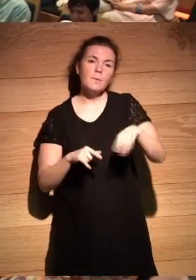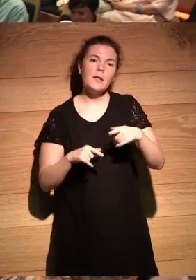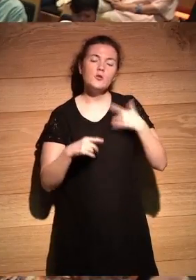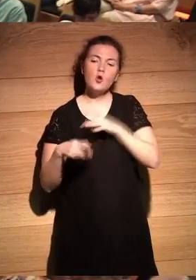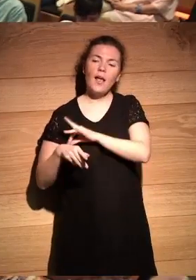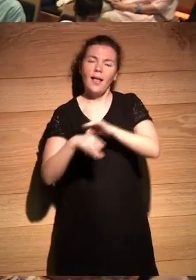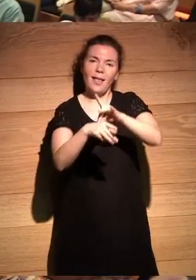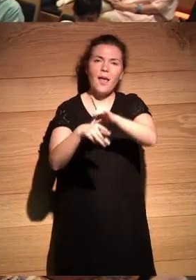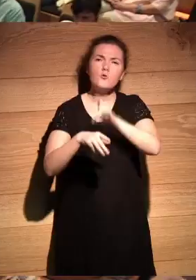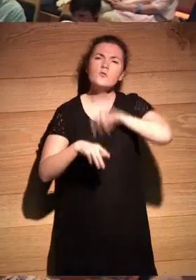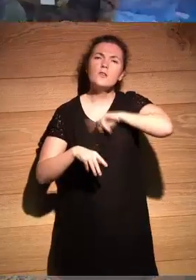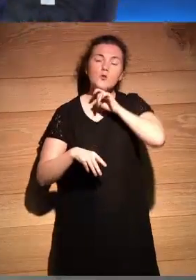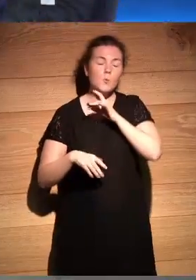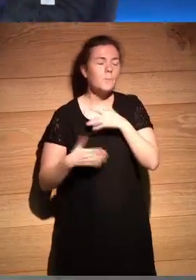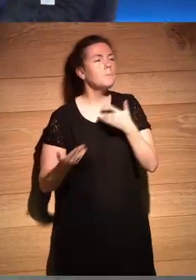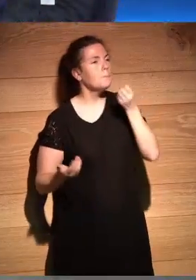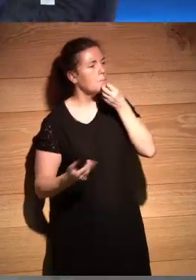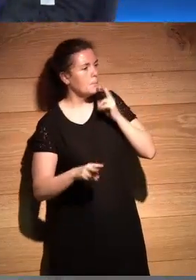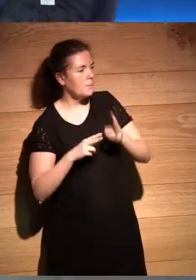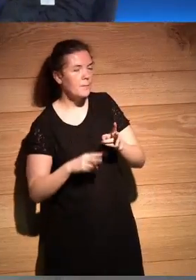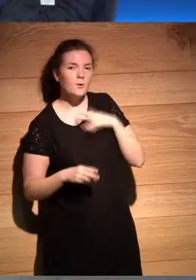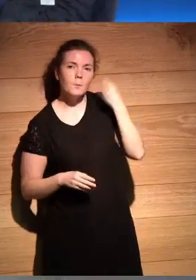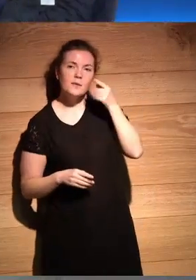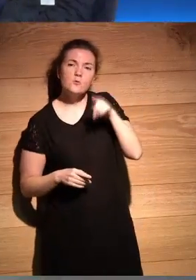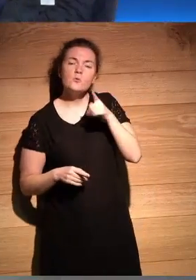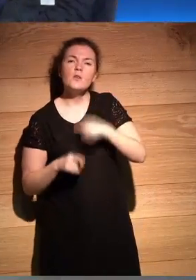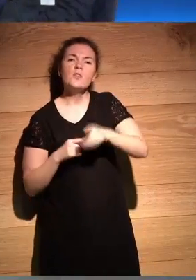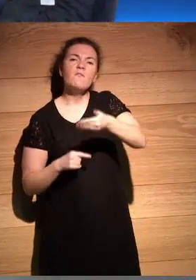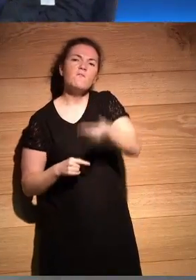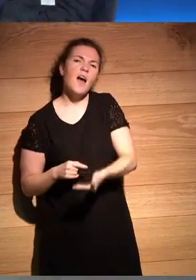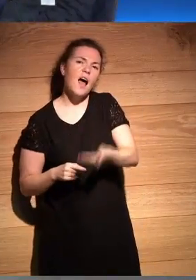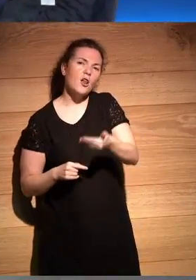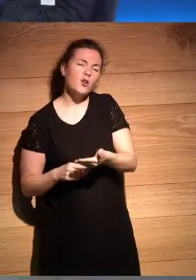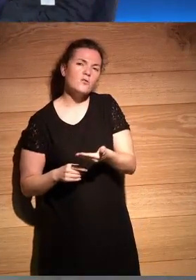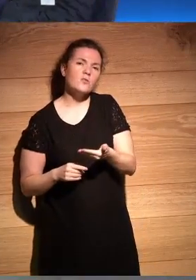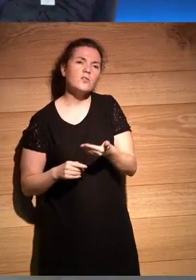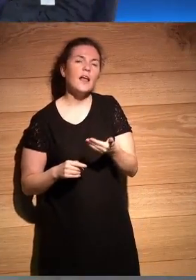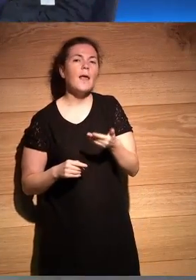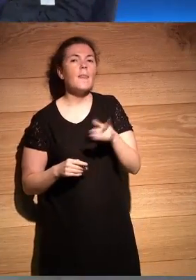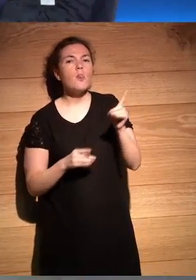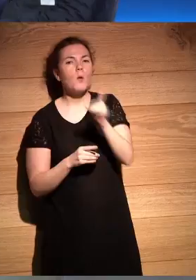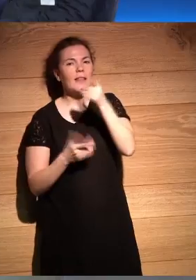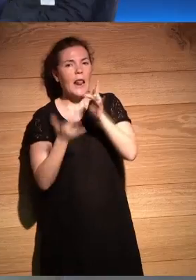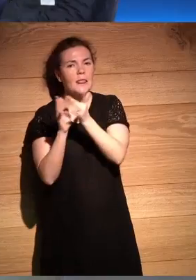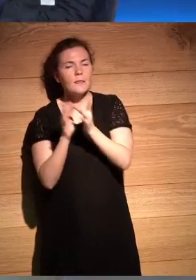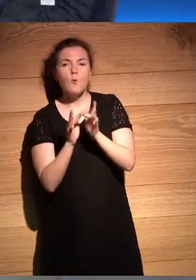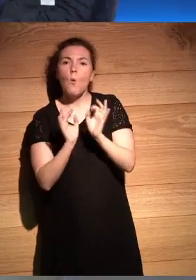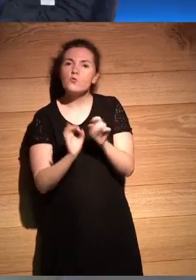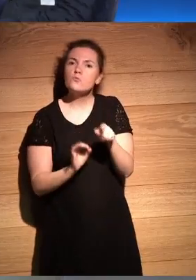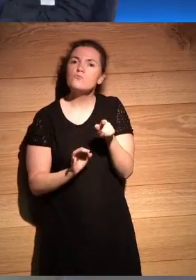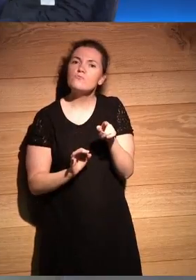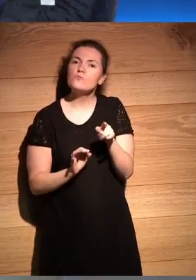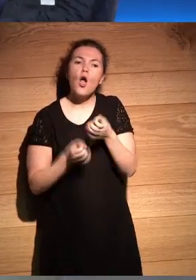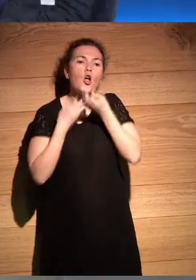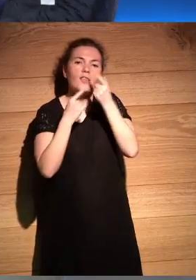conducías sí, no yo creo que uno de los grandes valores del documental interactivo es justamente eso